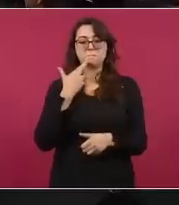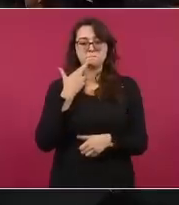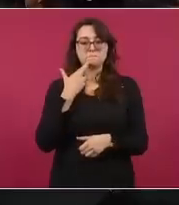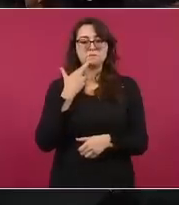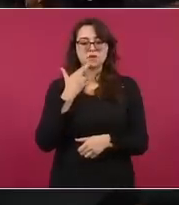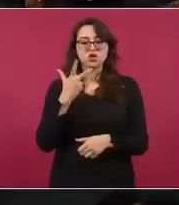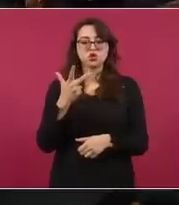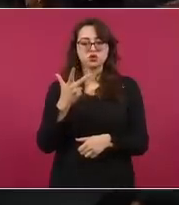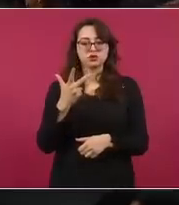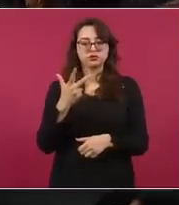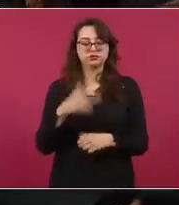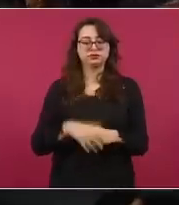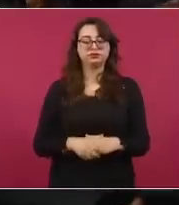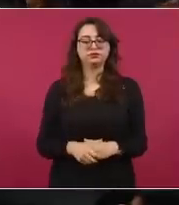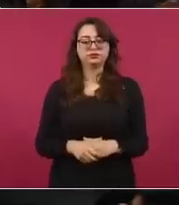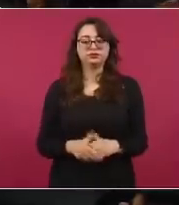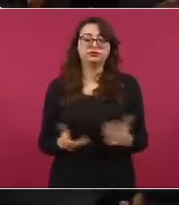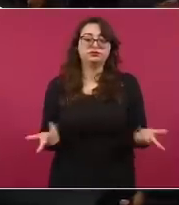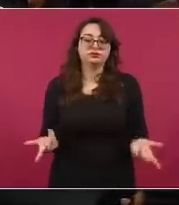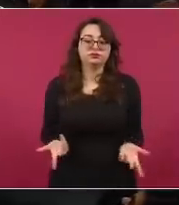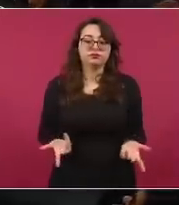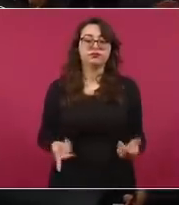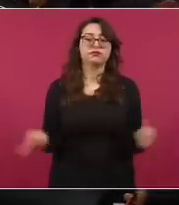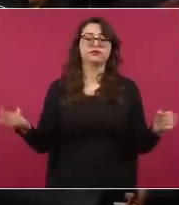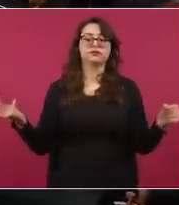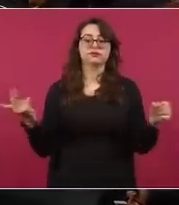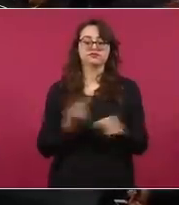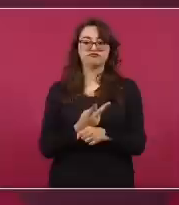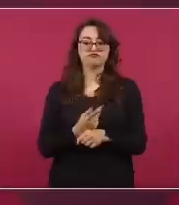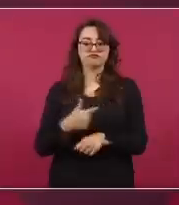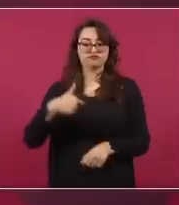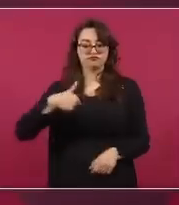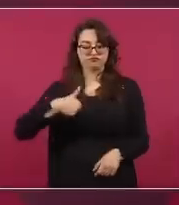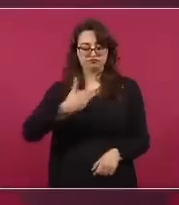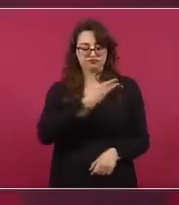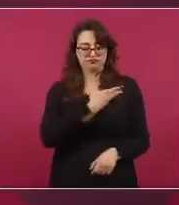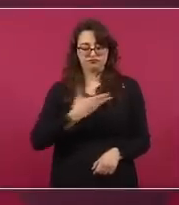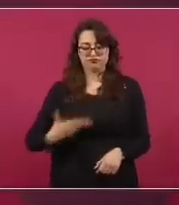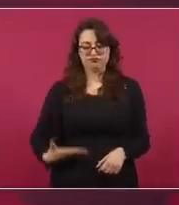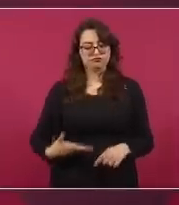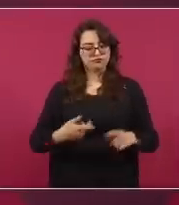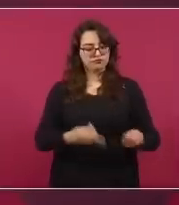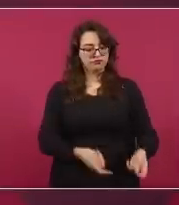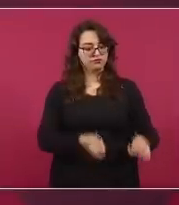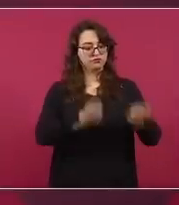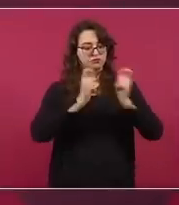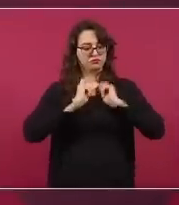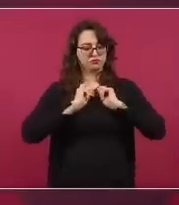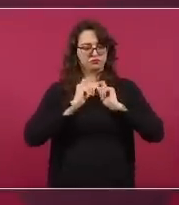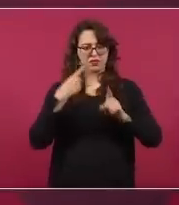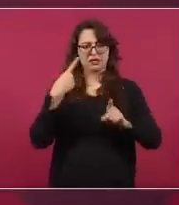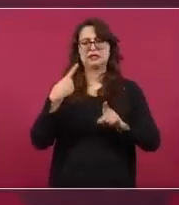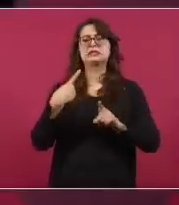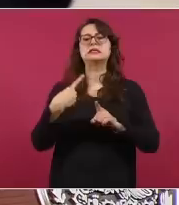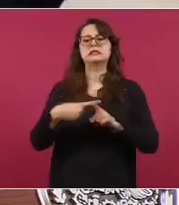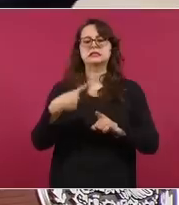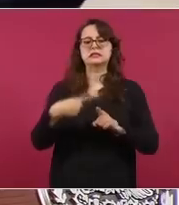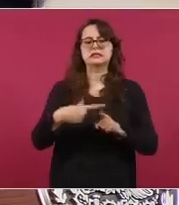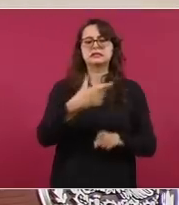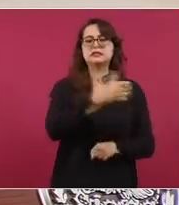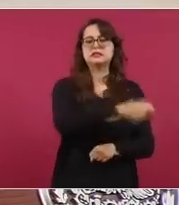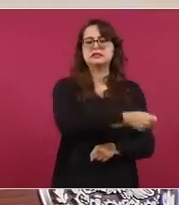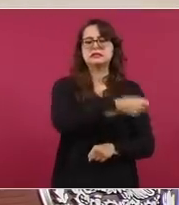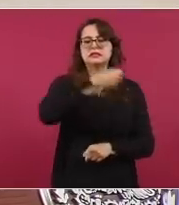nosotros por el voto de los mexicanos, de la mayoría, llegamos aquí, pero